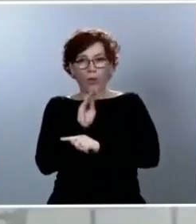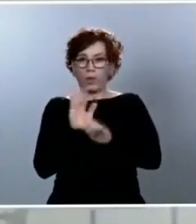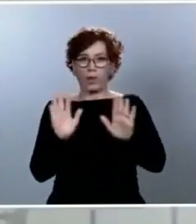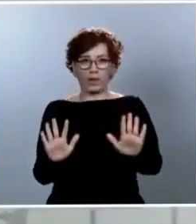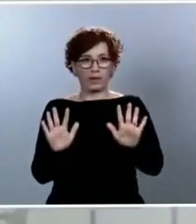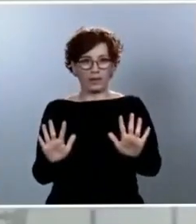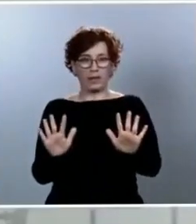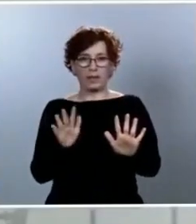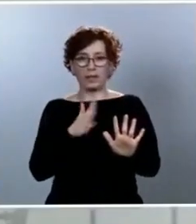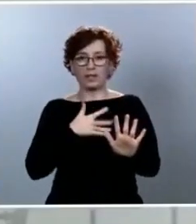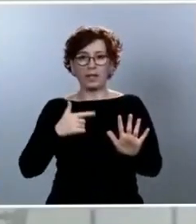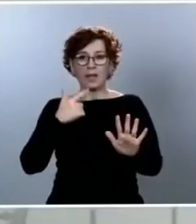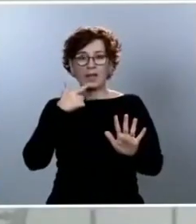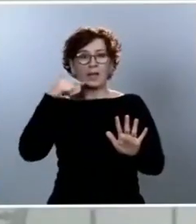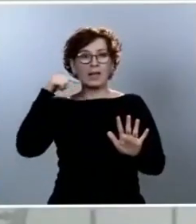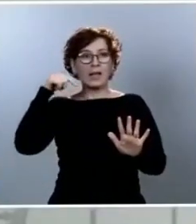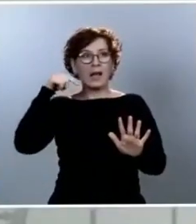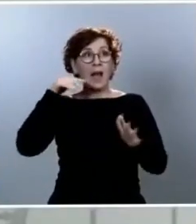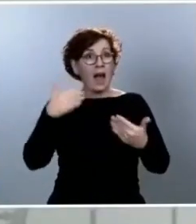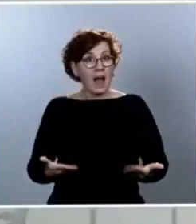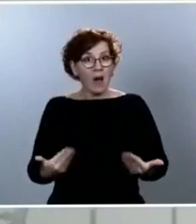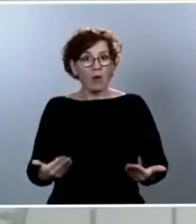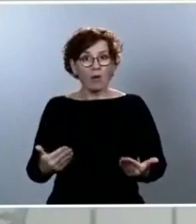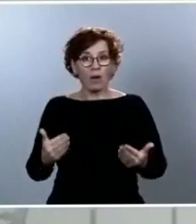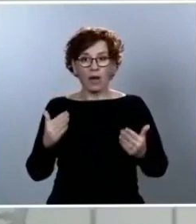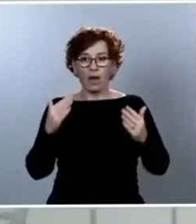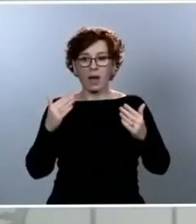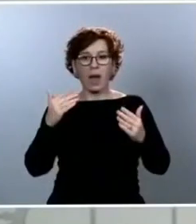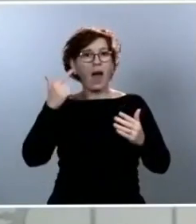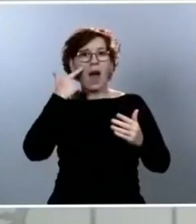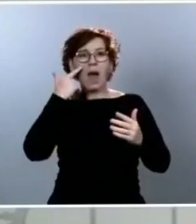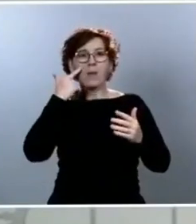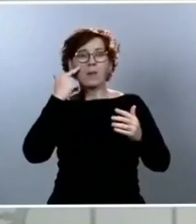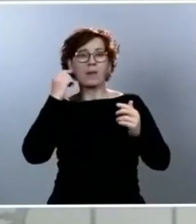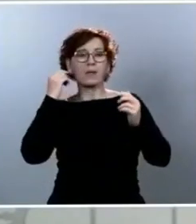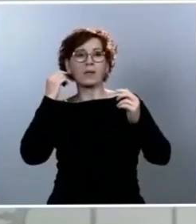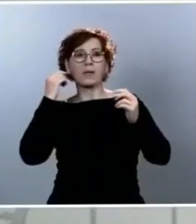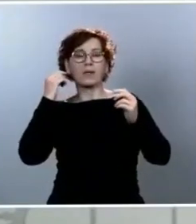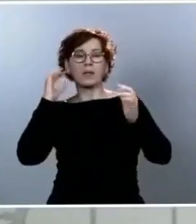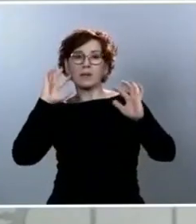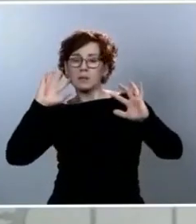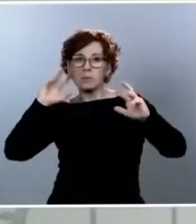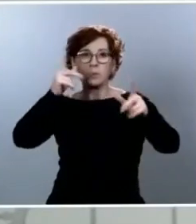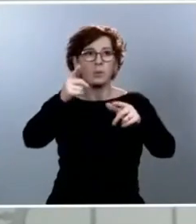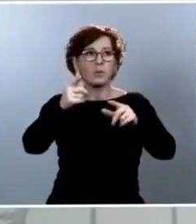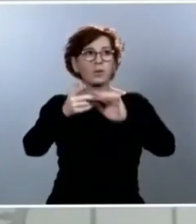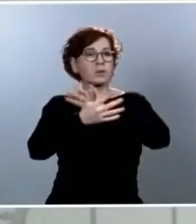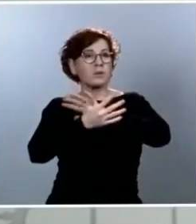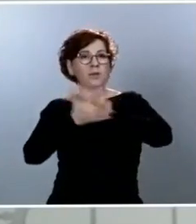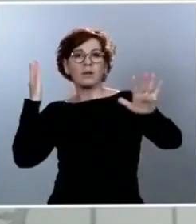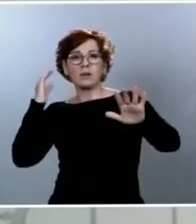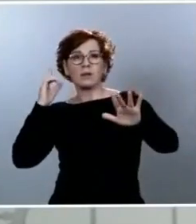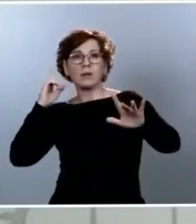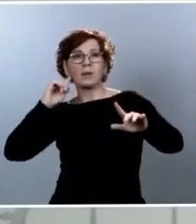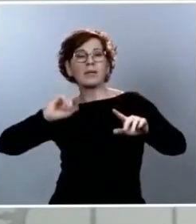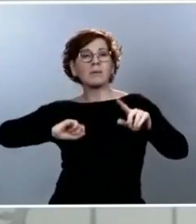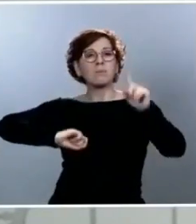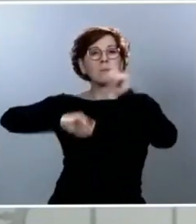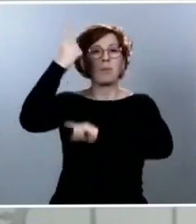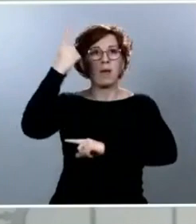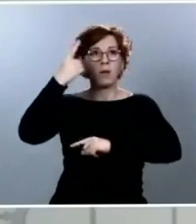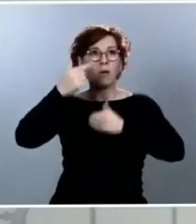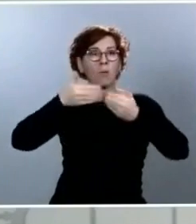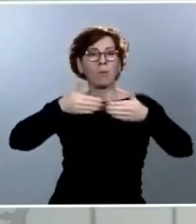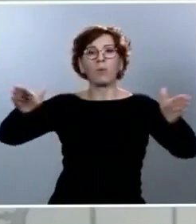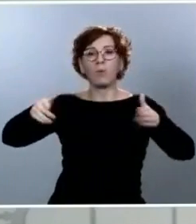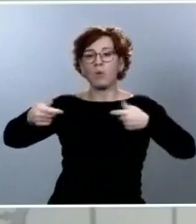carrera a ver quién es el primero que abre un centro comercial o que abre un pequeño comercio. No es esta